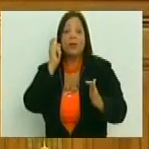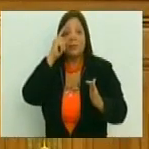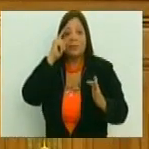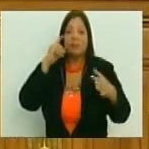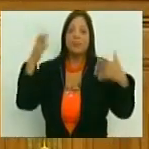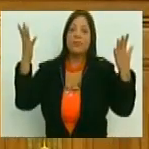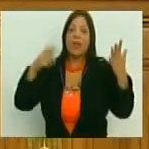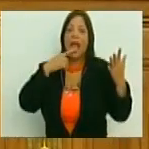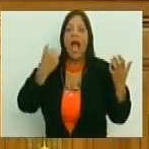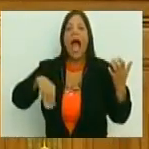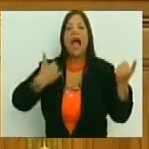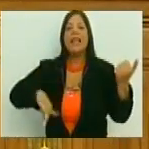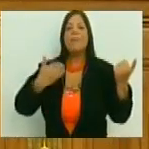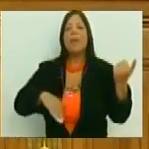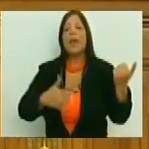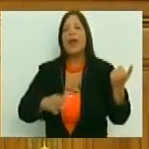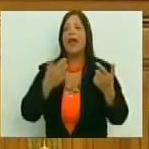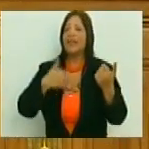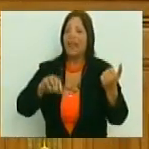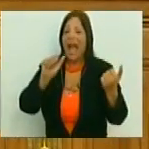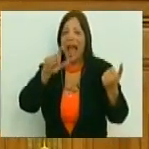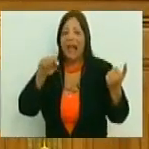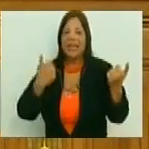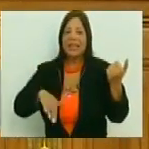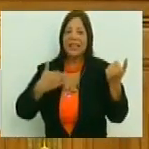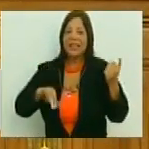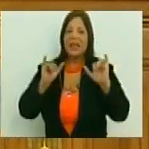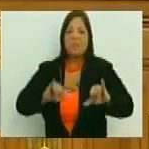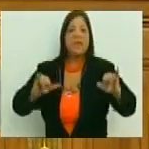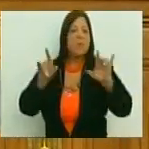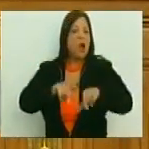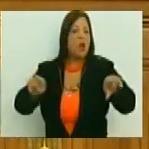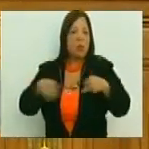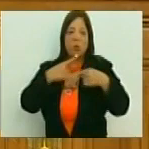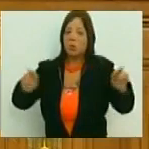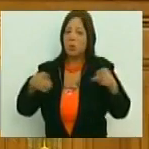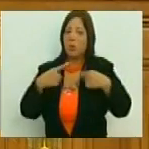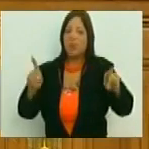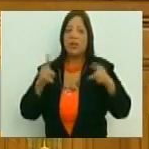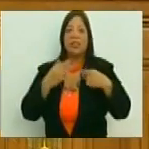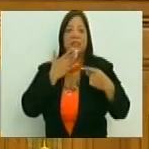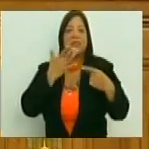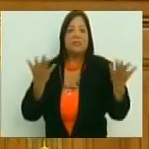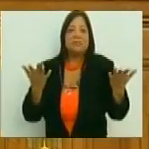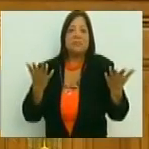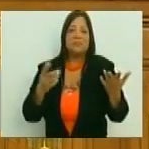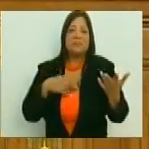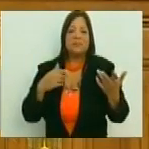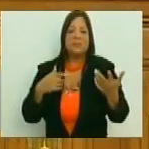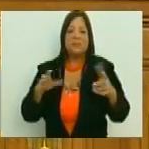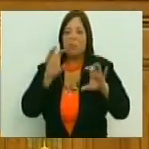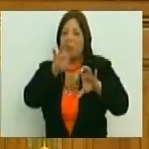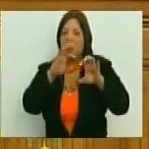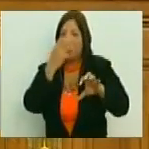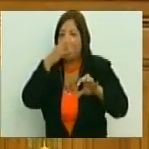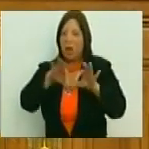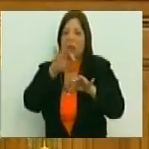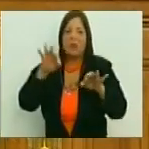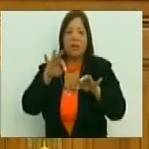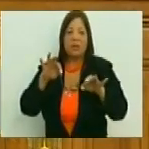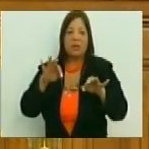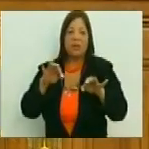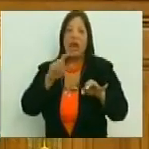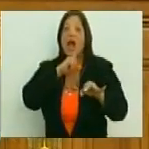bueno, decía Lee Primera una vez más, si el cantante no es militante de la misma lucha a la cual le canta, se convierte simplemente en un comediante de su propio espíritu. Y